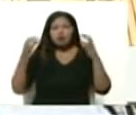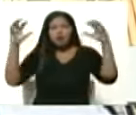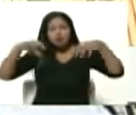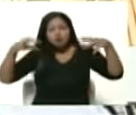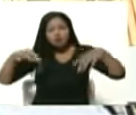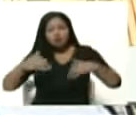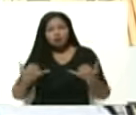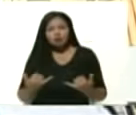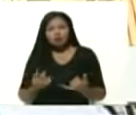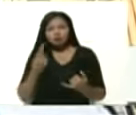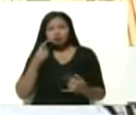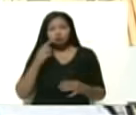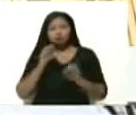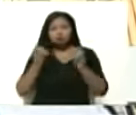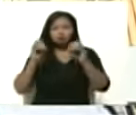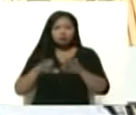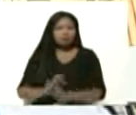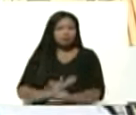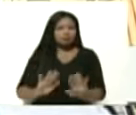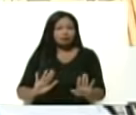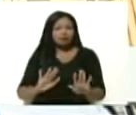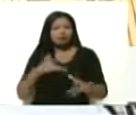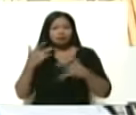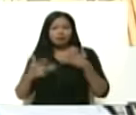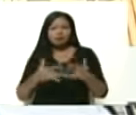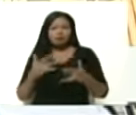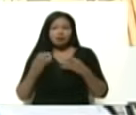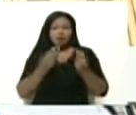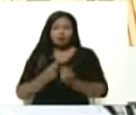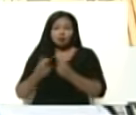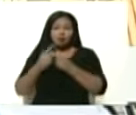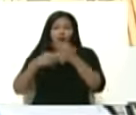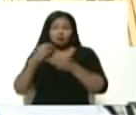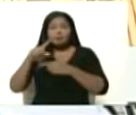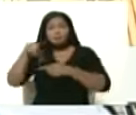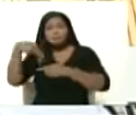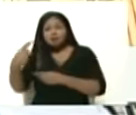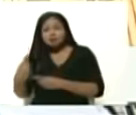después. Yo dije, vamos a suspender el acto económico. Lo hacemos mañana.